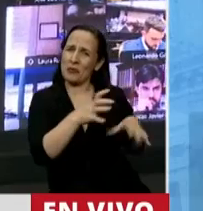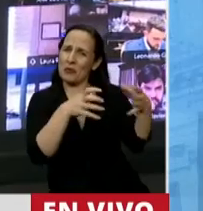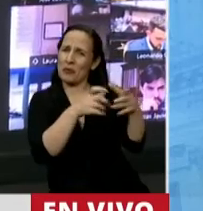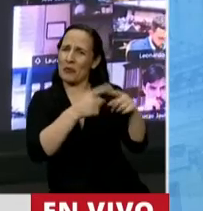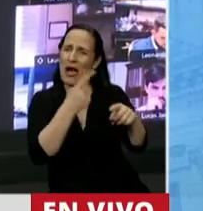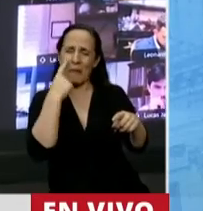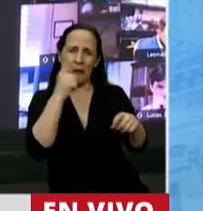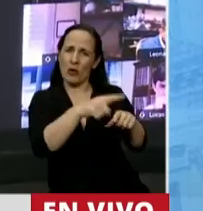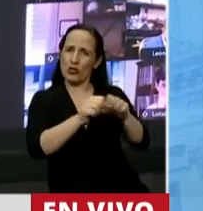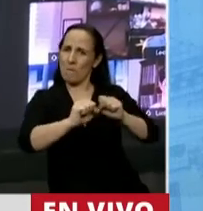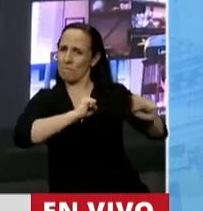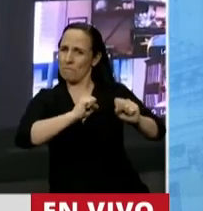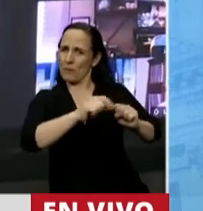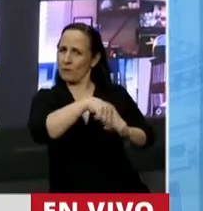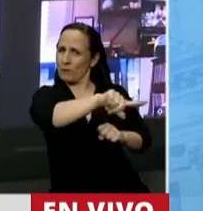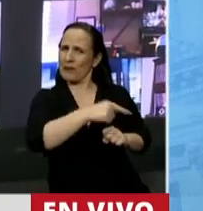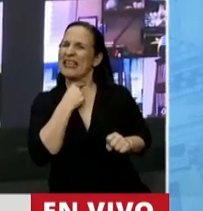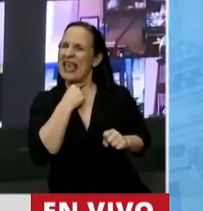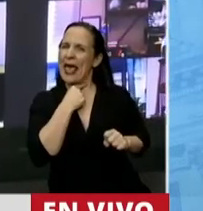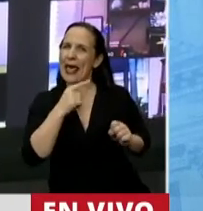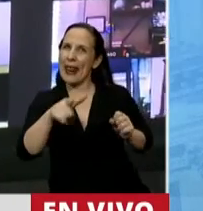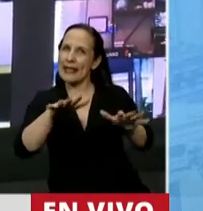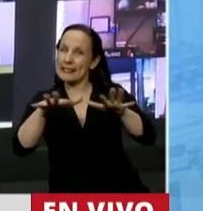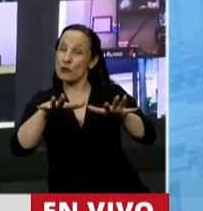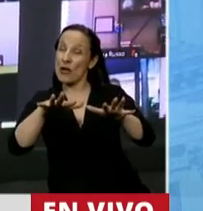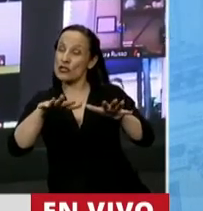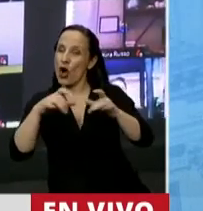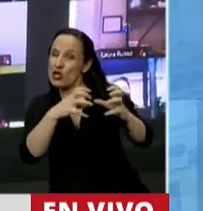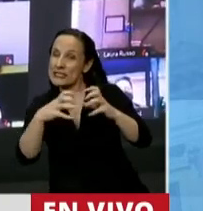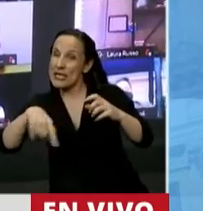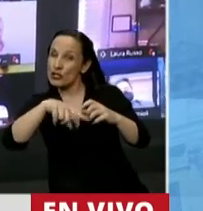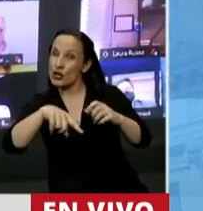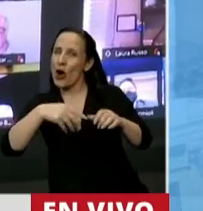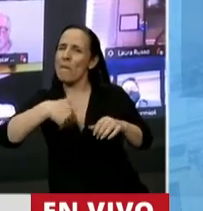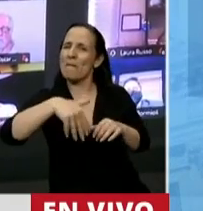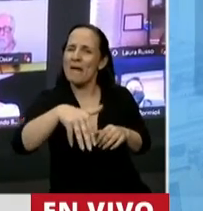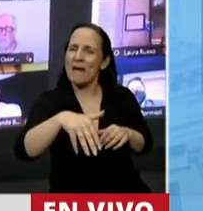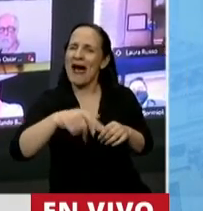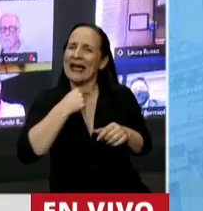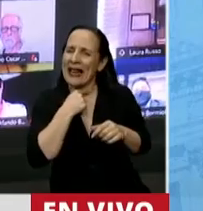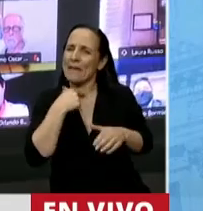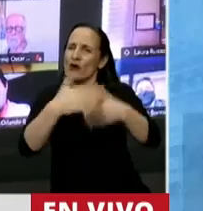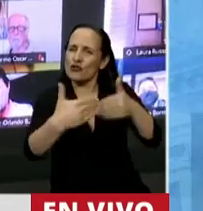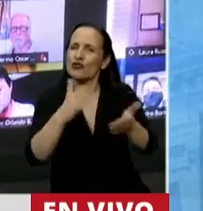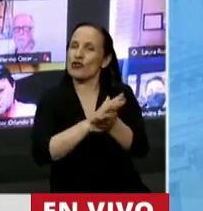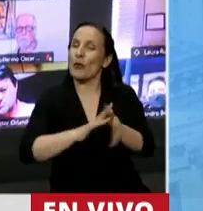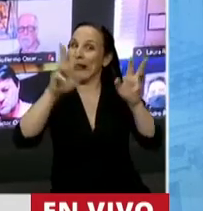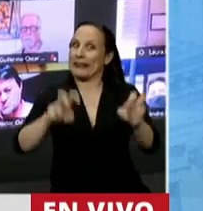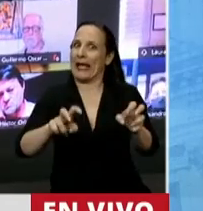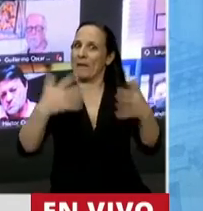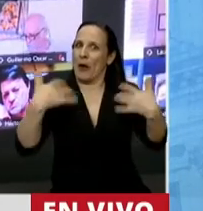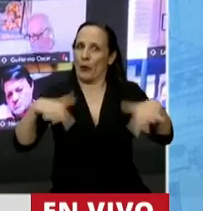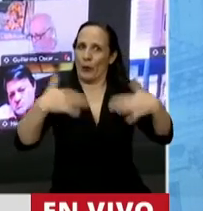oposición. Porque están tratando de generar un clima en una sesión donde vamos a intentar avanzar y legislar sobre un tema